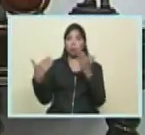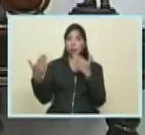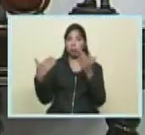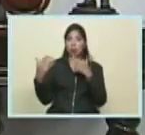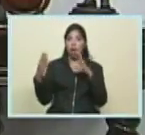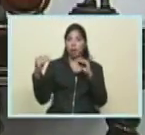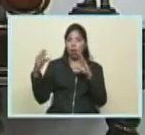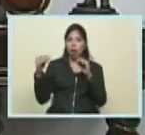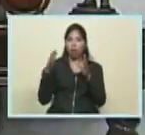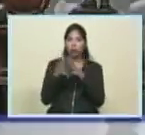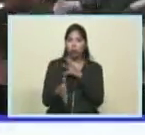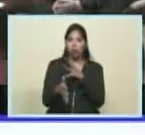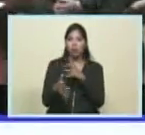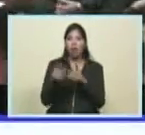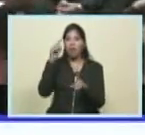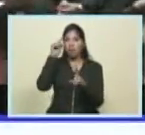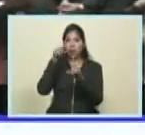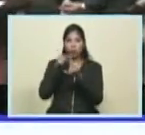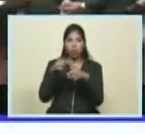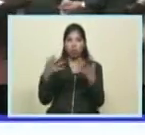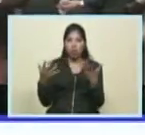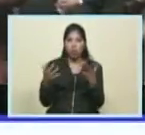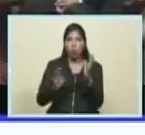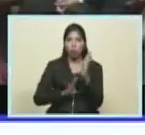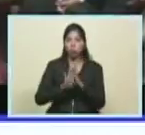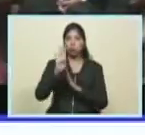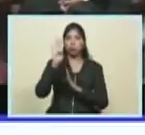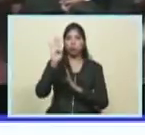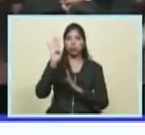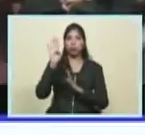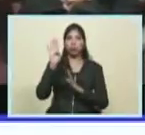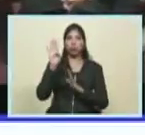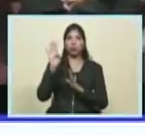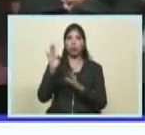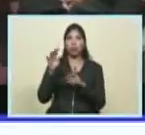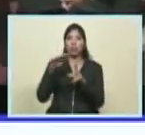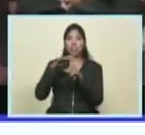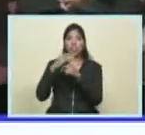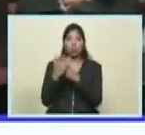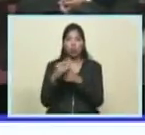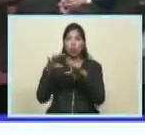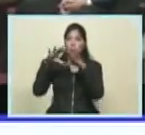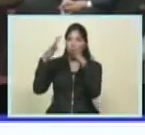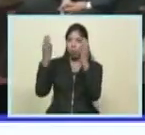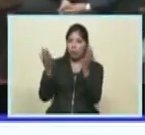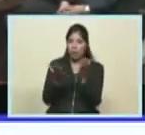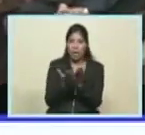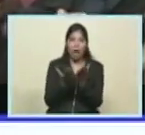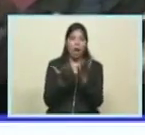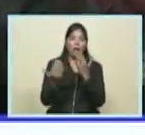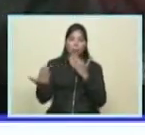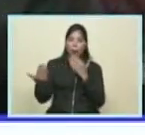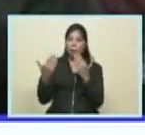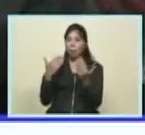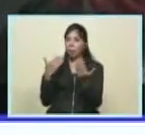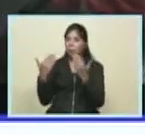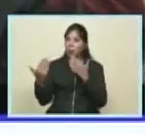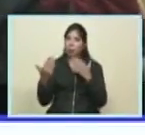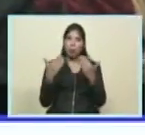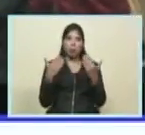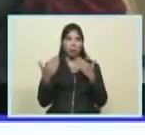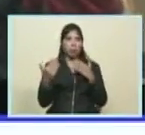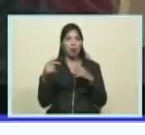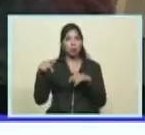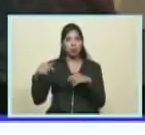la visión geopolítica del desarrollo de los acontecimientos mundiales. Estuve compartiendo